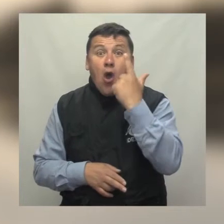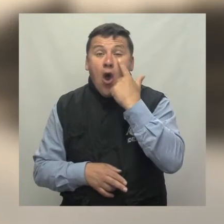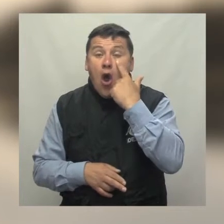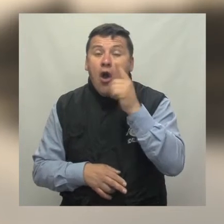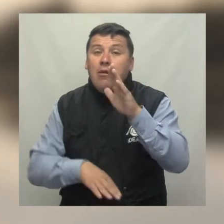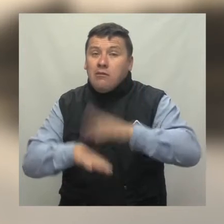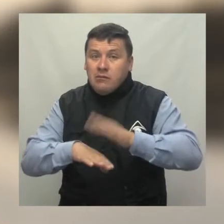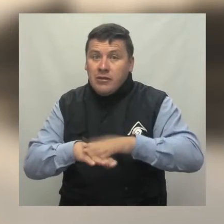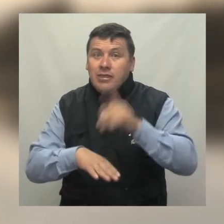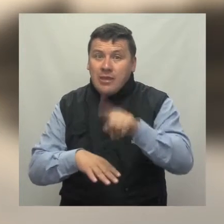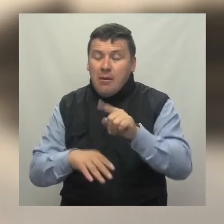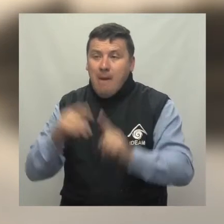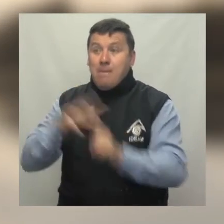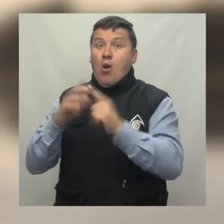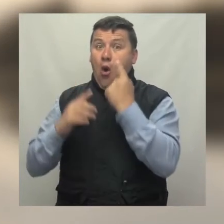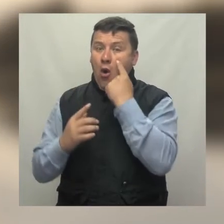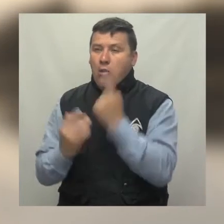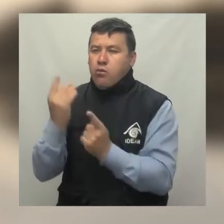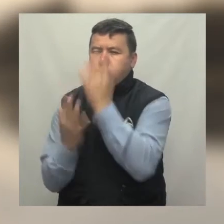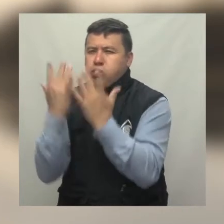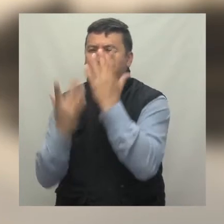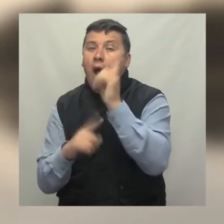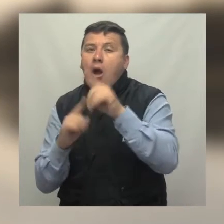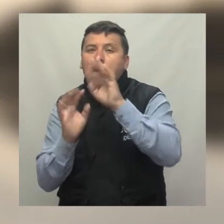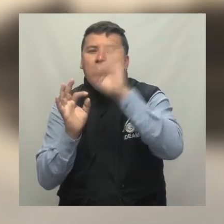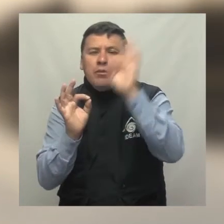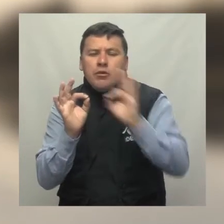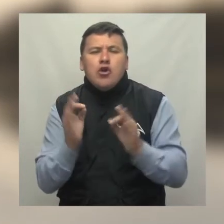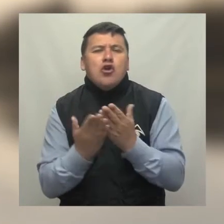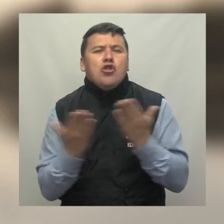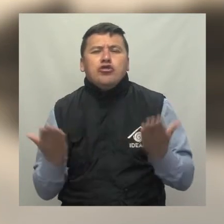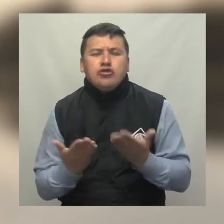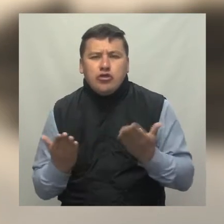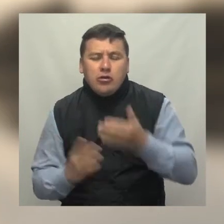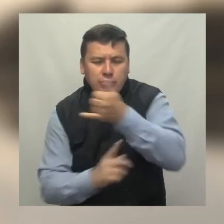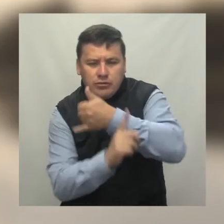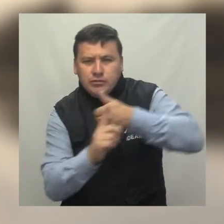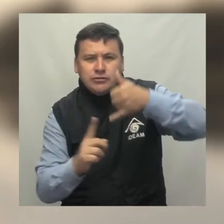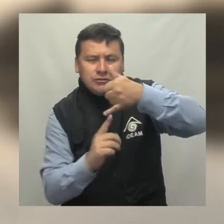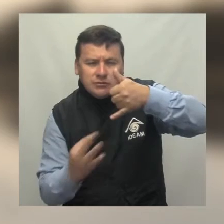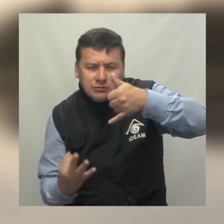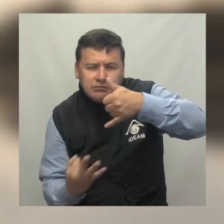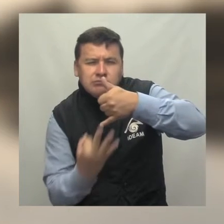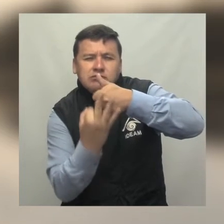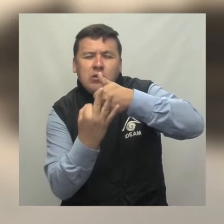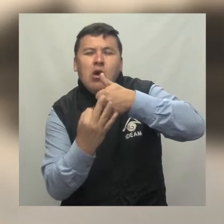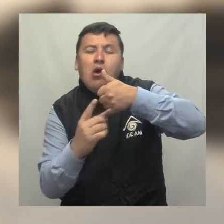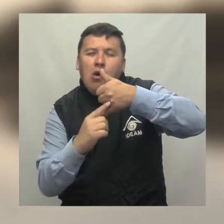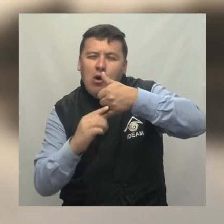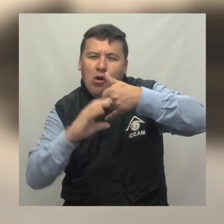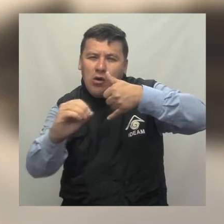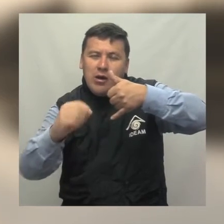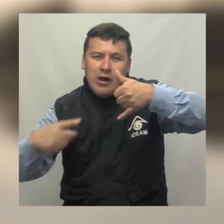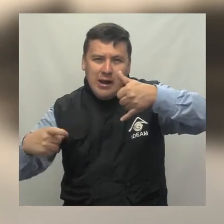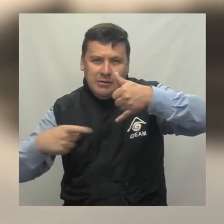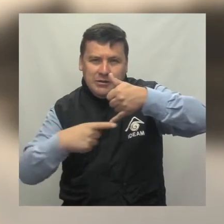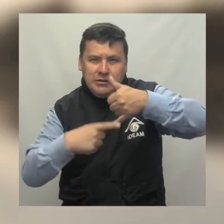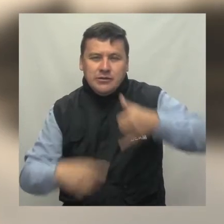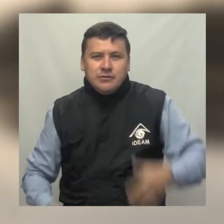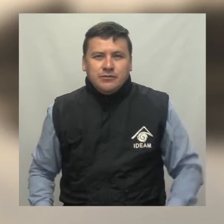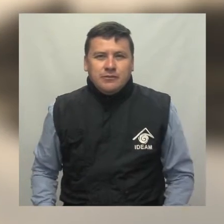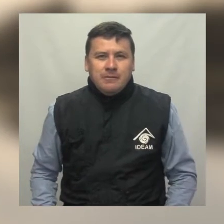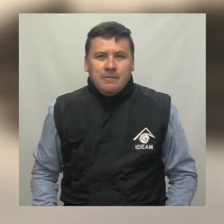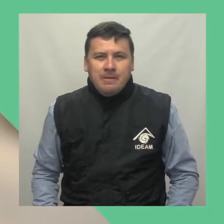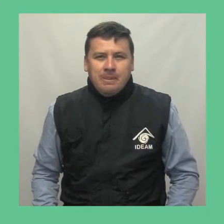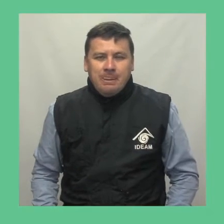alta amenaza de incendios forestales En varios municipios ubicados en las regiones del Caribe, la zona Andina, Orinoquía y Amazonía